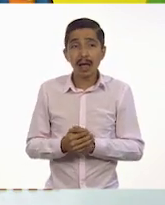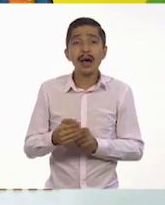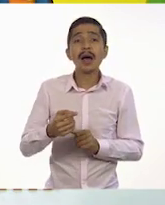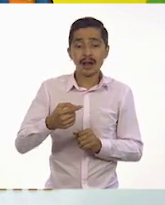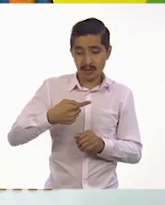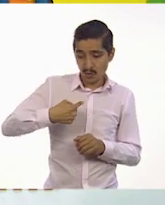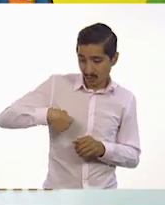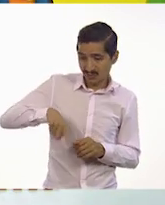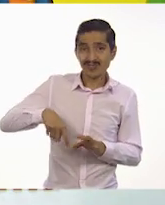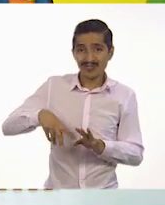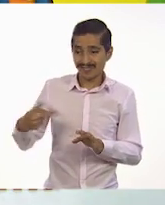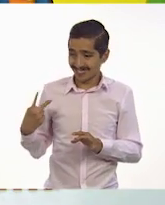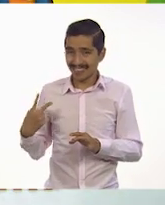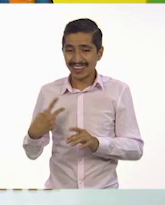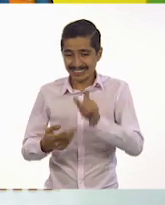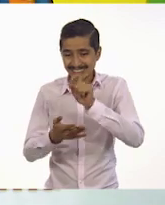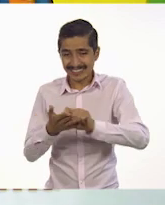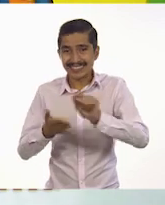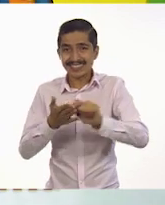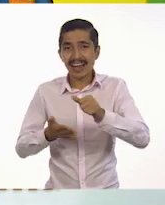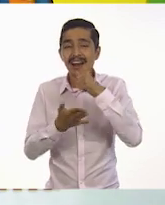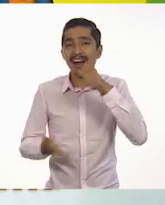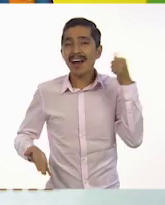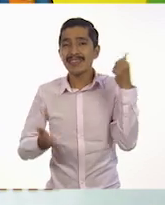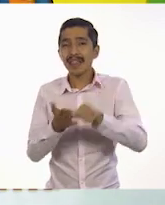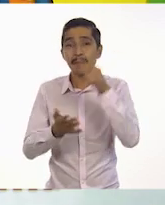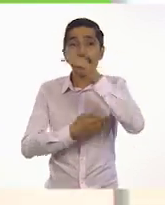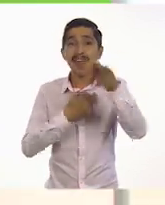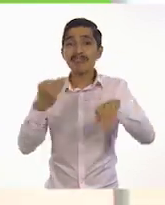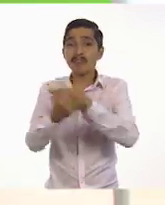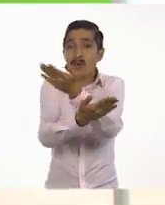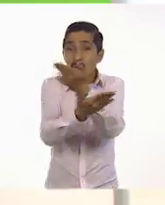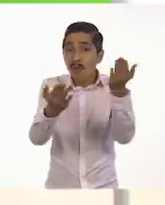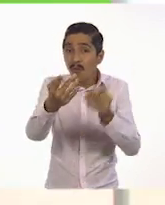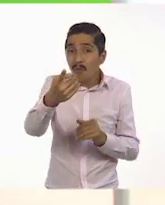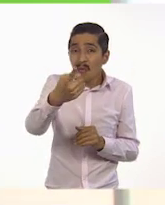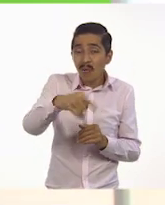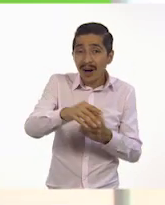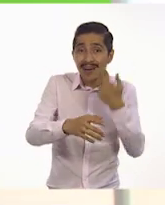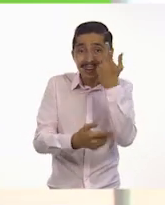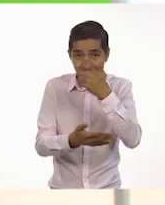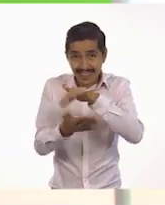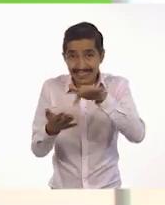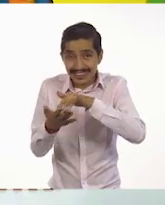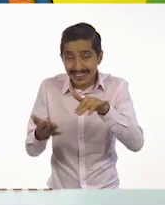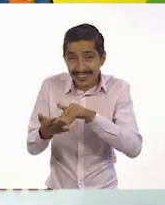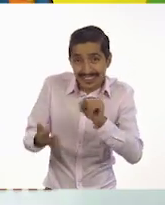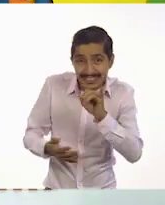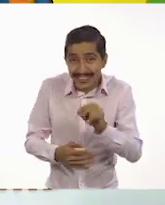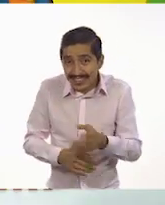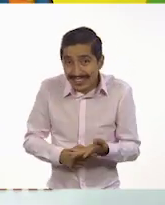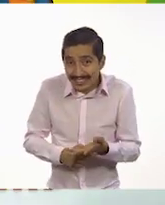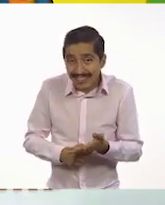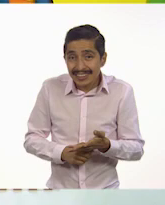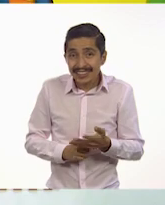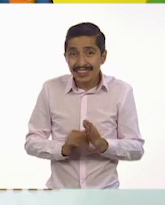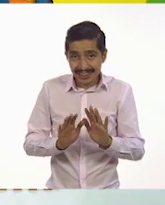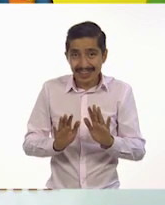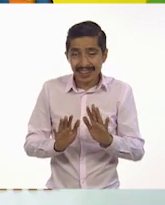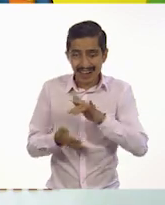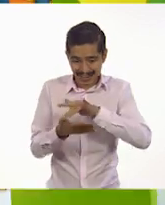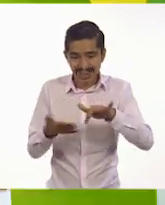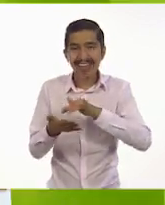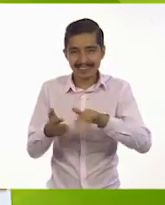escribimos una carta a todas y todos ustedes. ¿Quieren que se las leamos? Vamos a